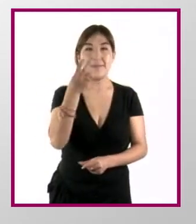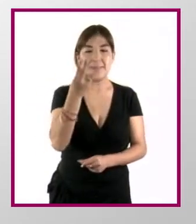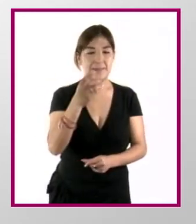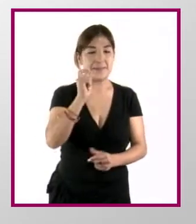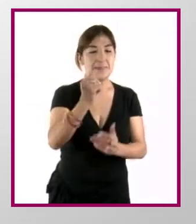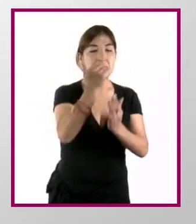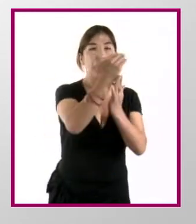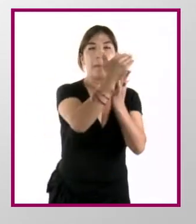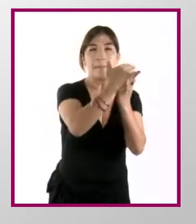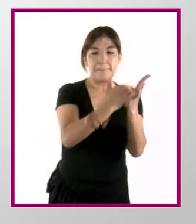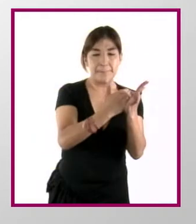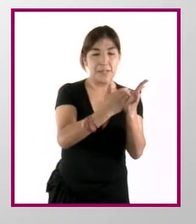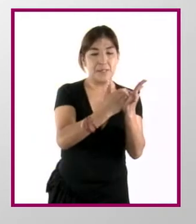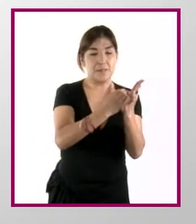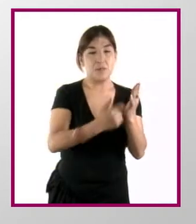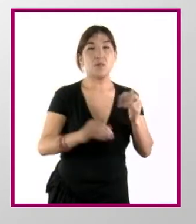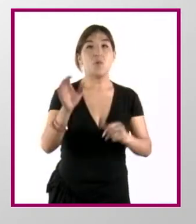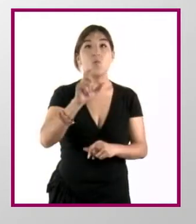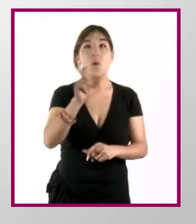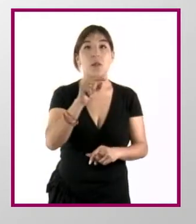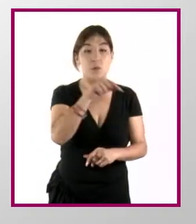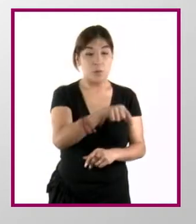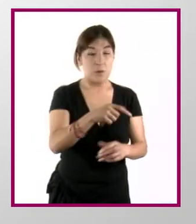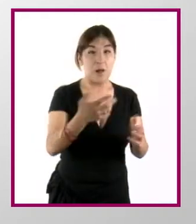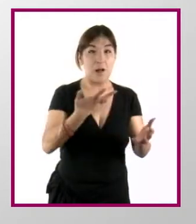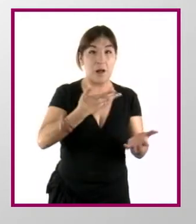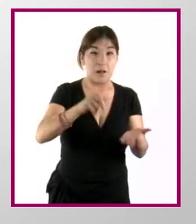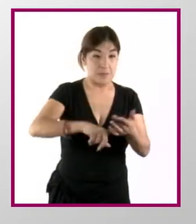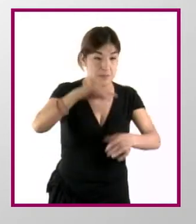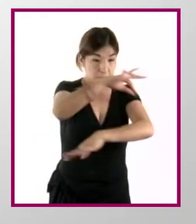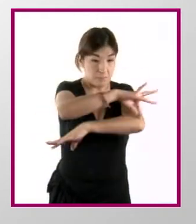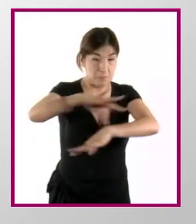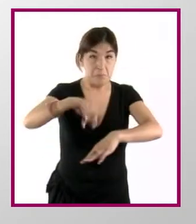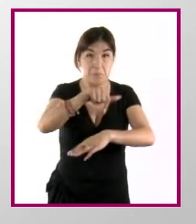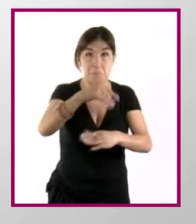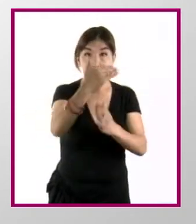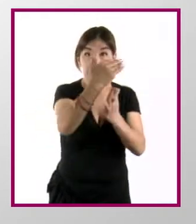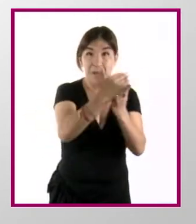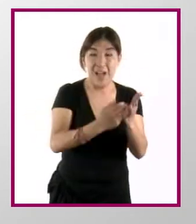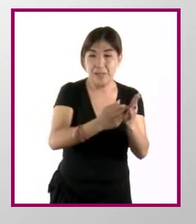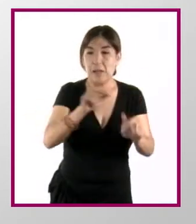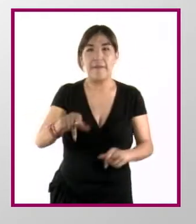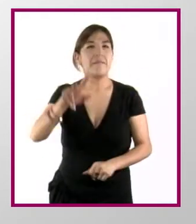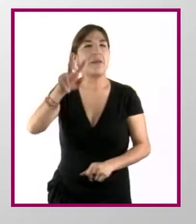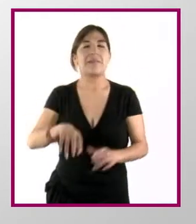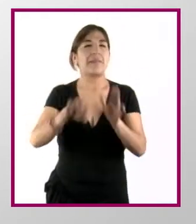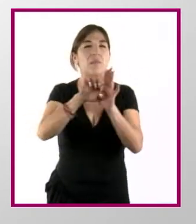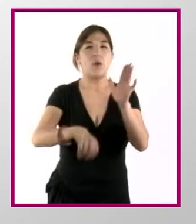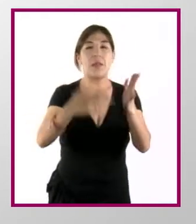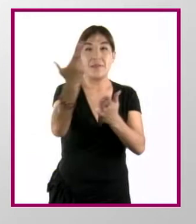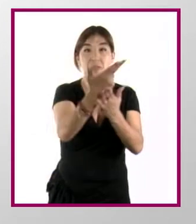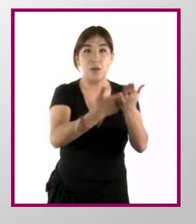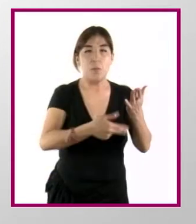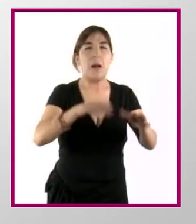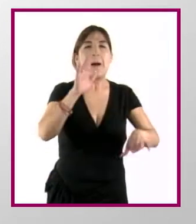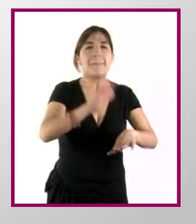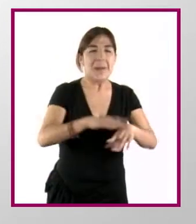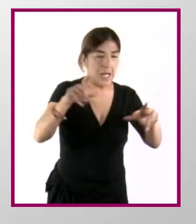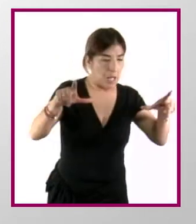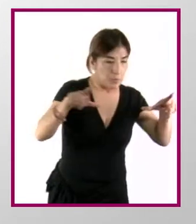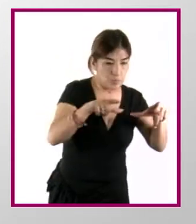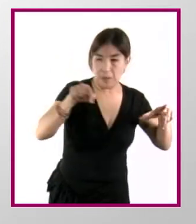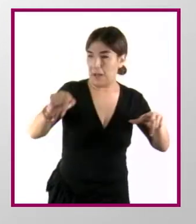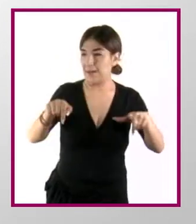reducción, que se usa cuando el objeto en el plano es menor que en la realidad. Es decir, están dibujados más pequeños que en su tamaño